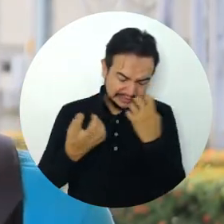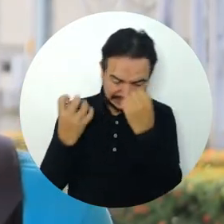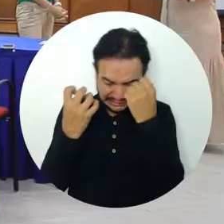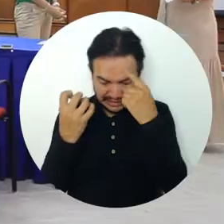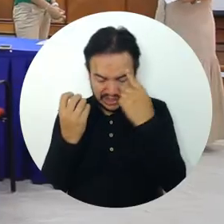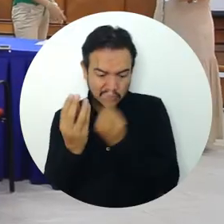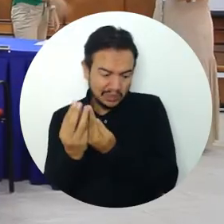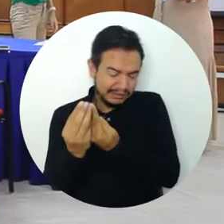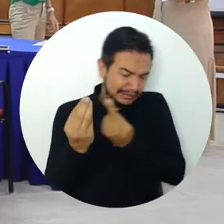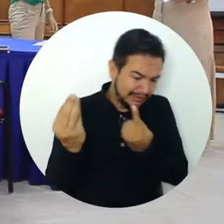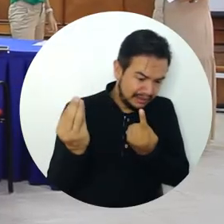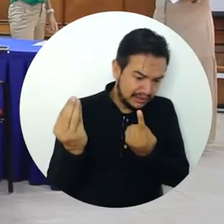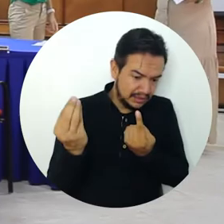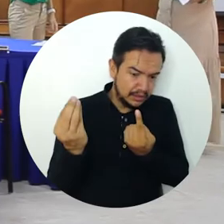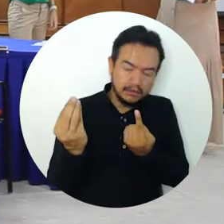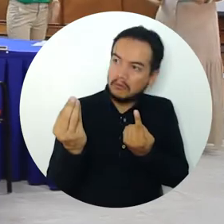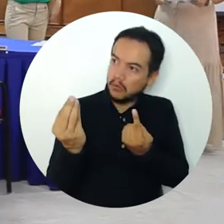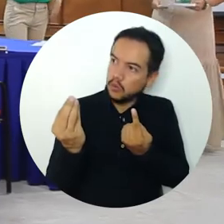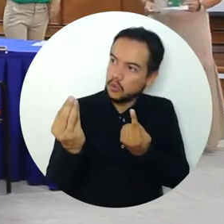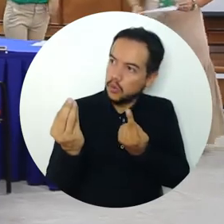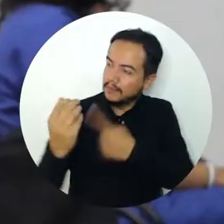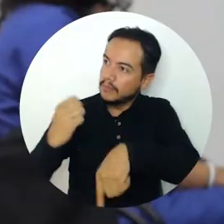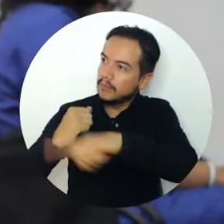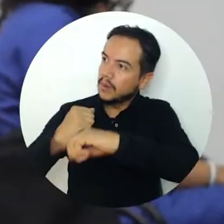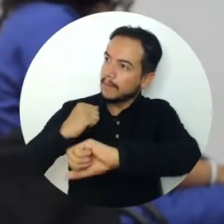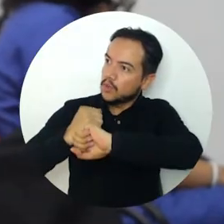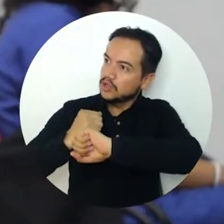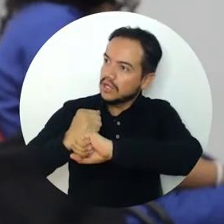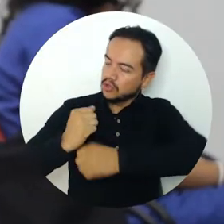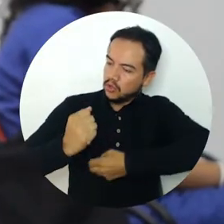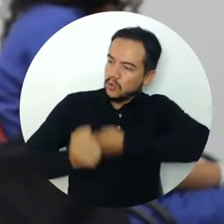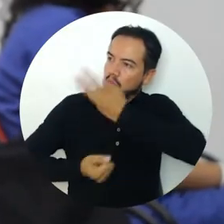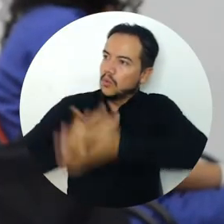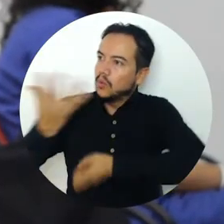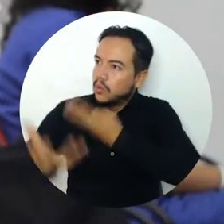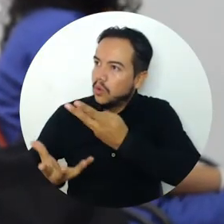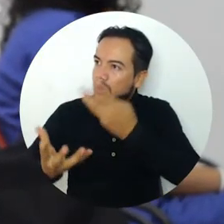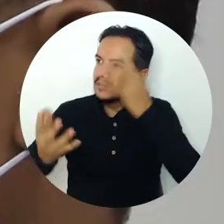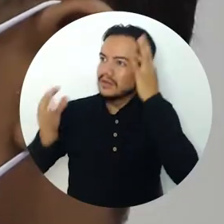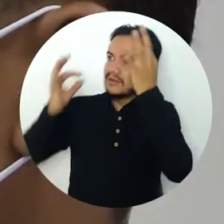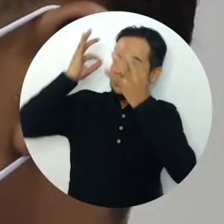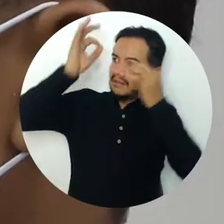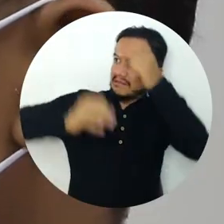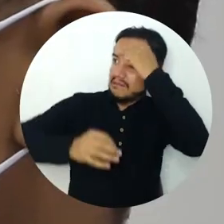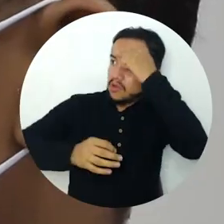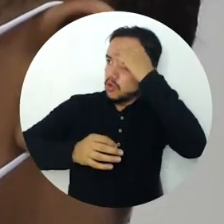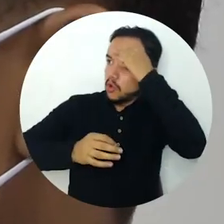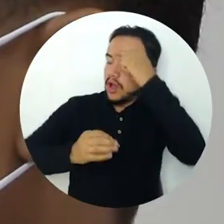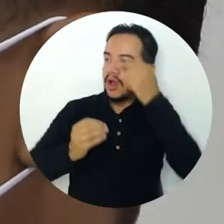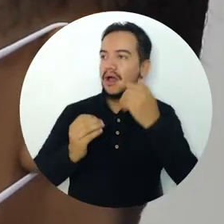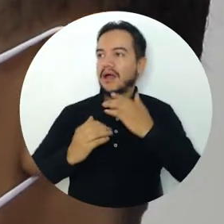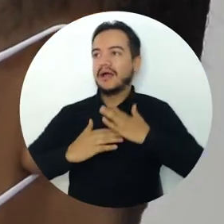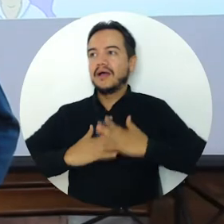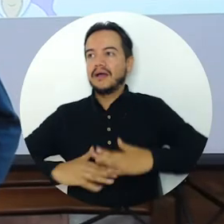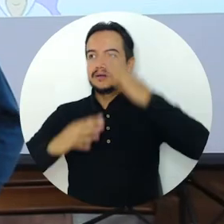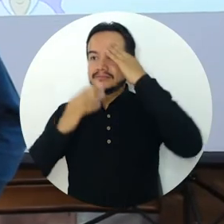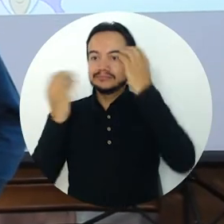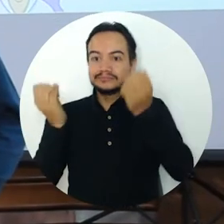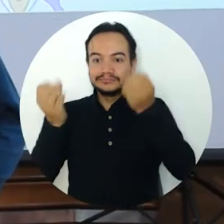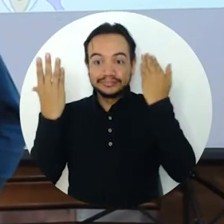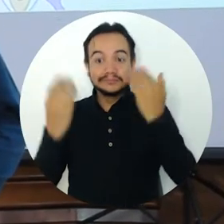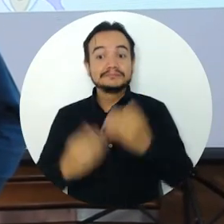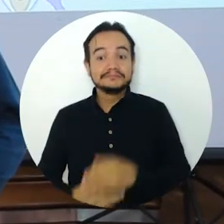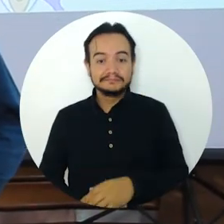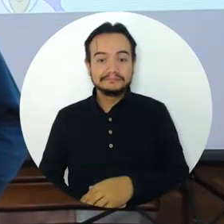solos en su carrera, para que ellos puedan sentirse aliviados y que no piensen cosas que puedan hacerles mal a ellos. Hemos